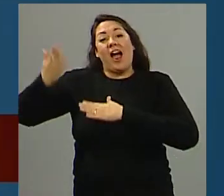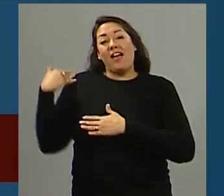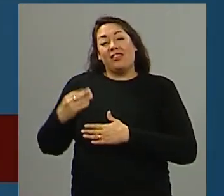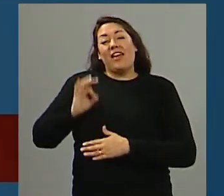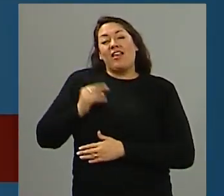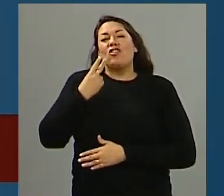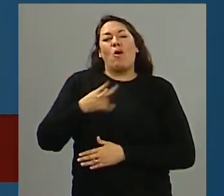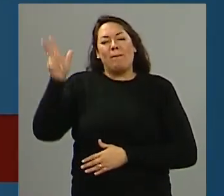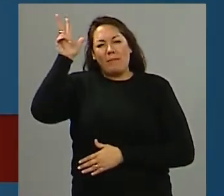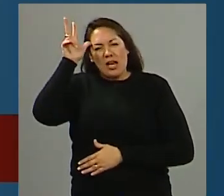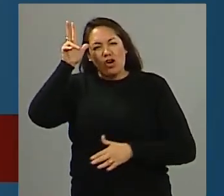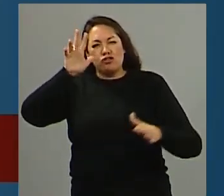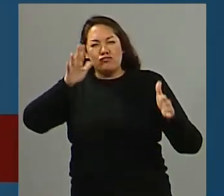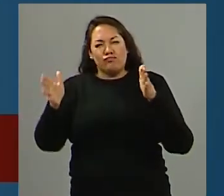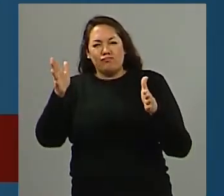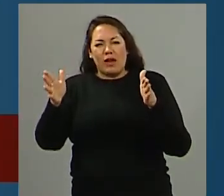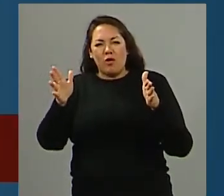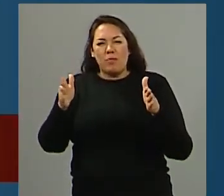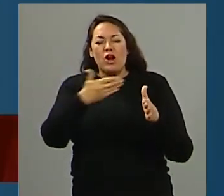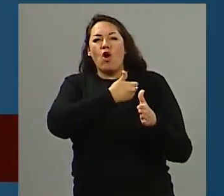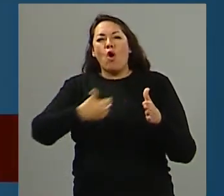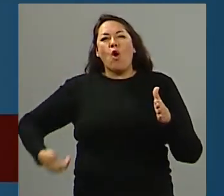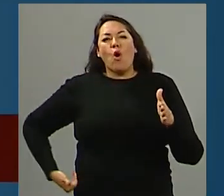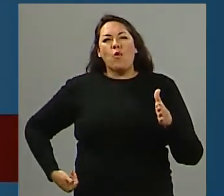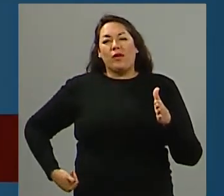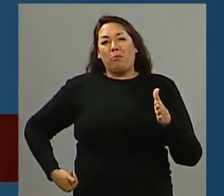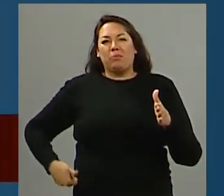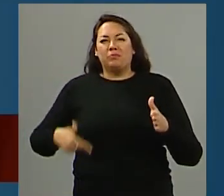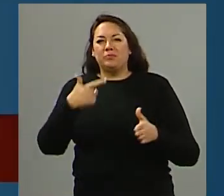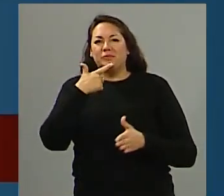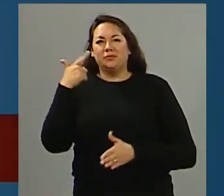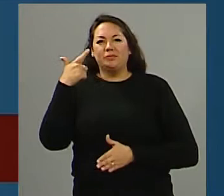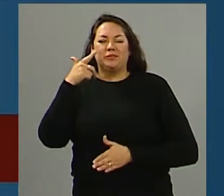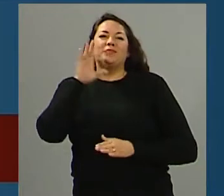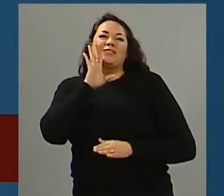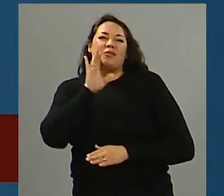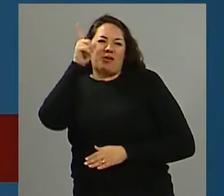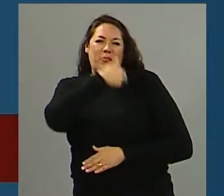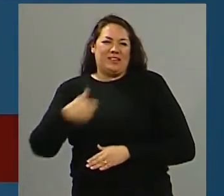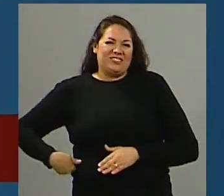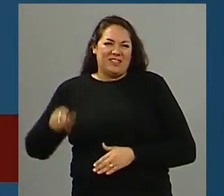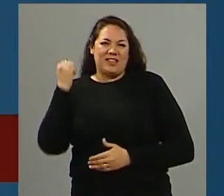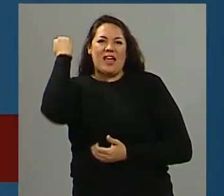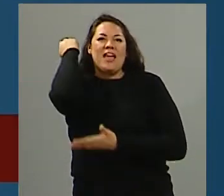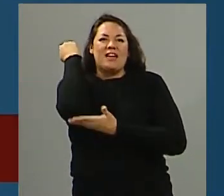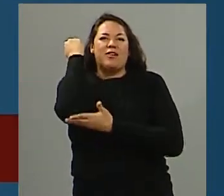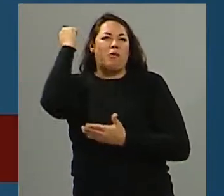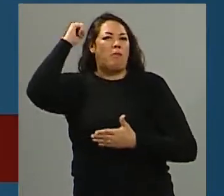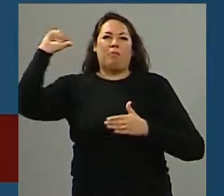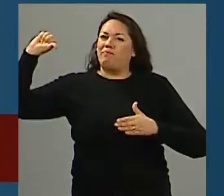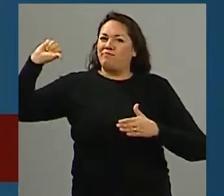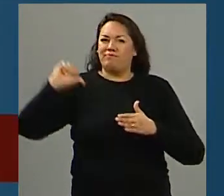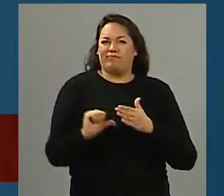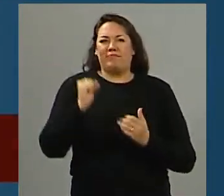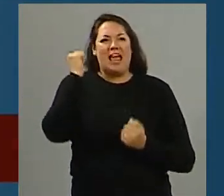2008 el final del gobierno de George Bush hijo terminó colapsando económicamente y se